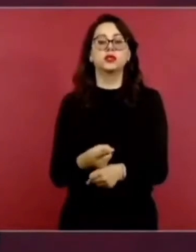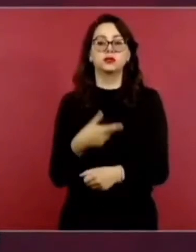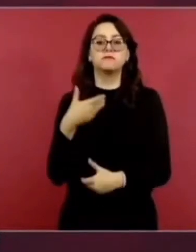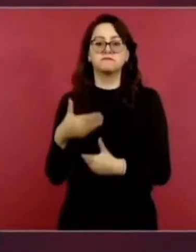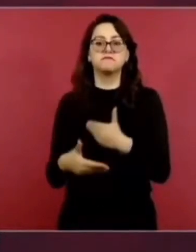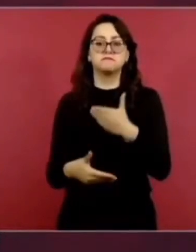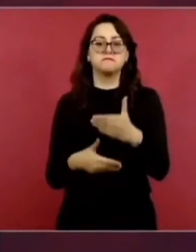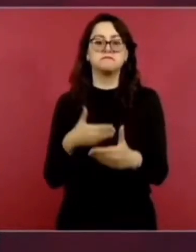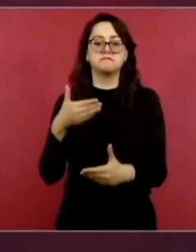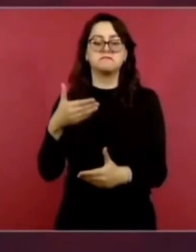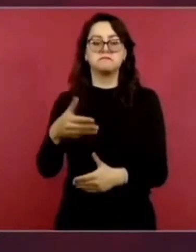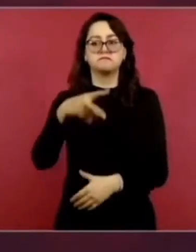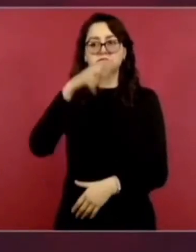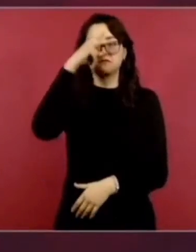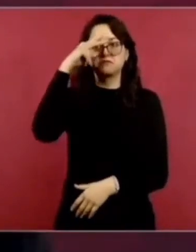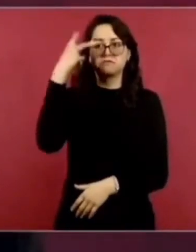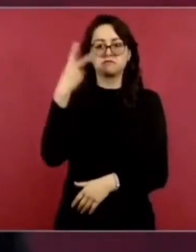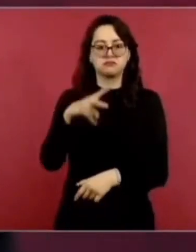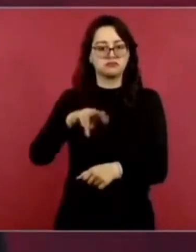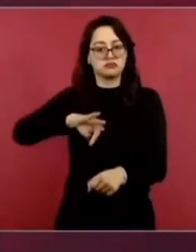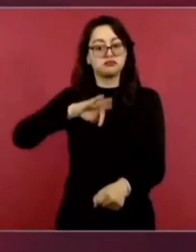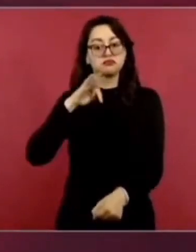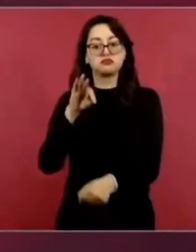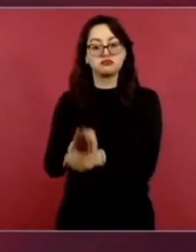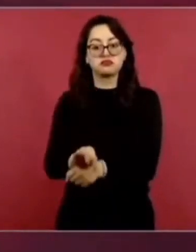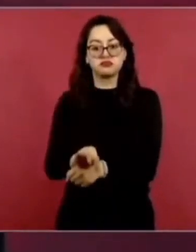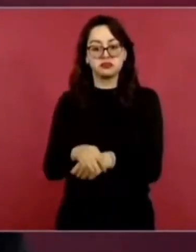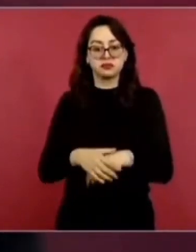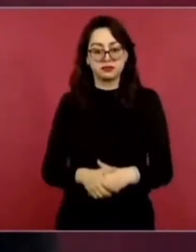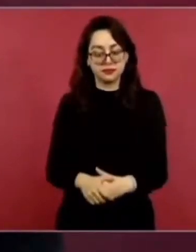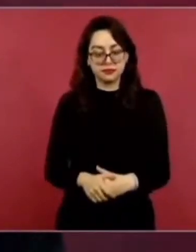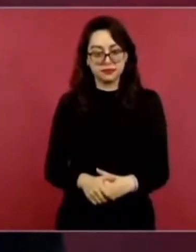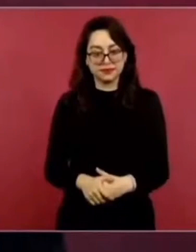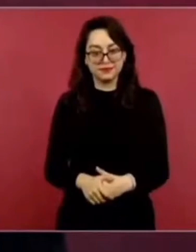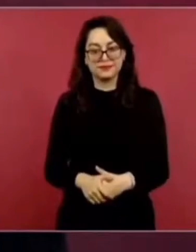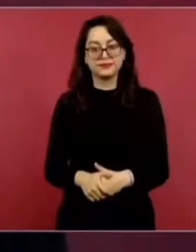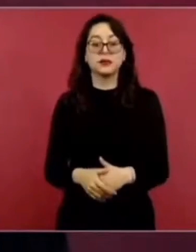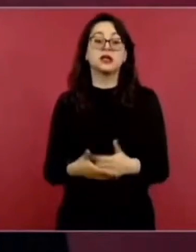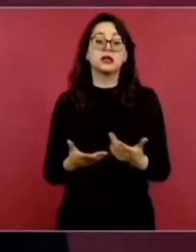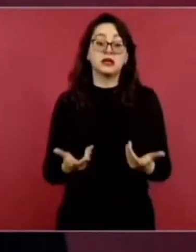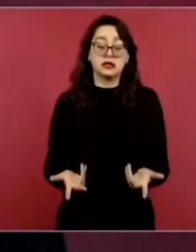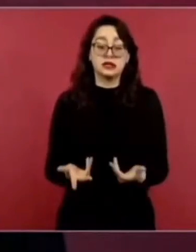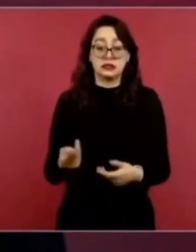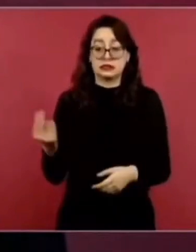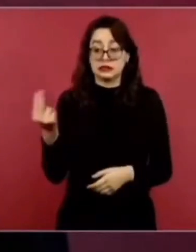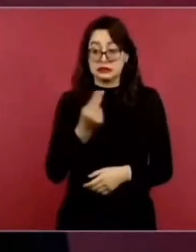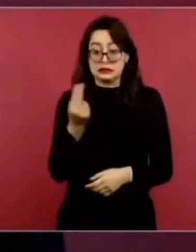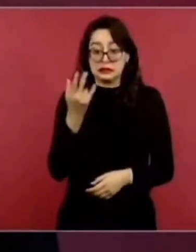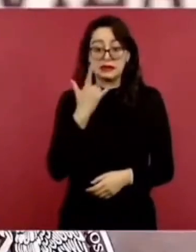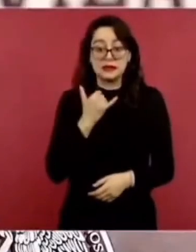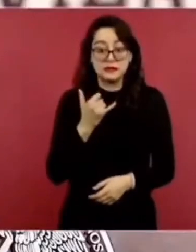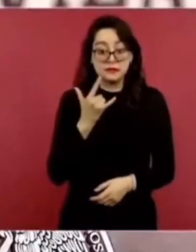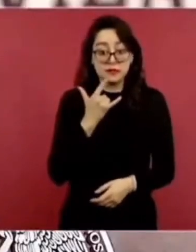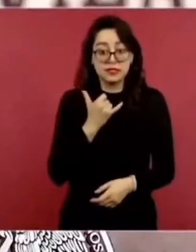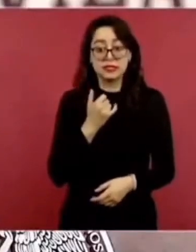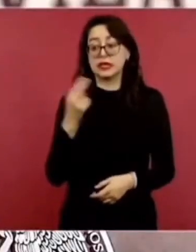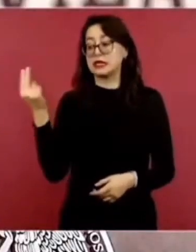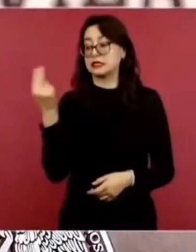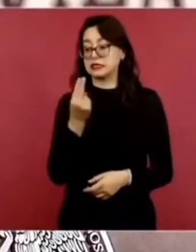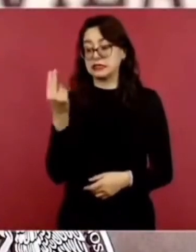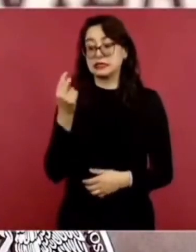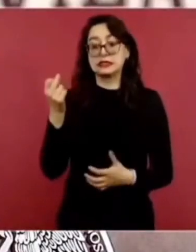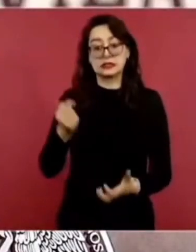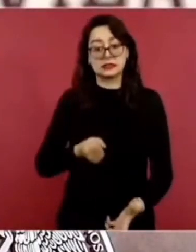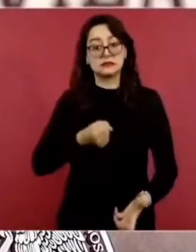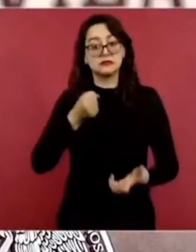mexicanos. Esto sin duda requiere de un gran esfuerzo e inversión que acertadamente coordina